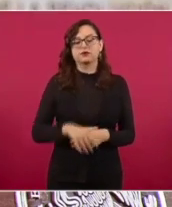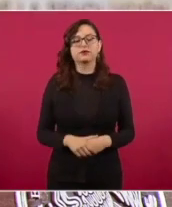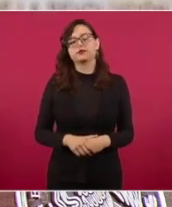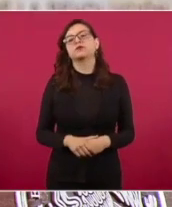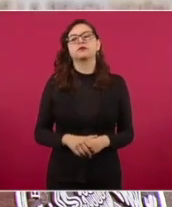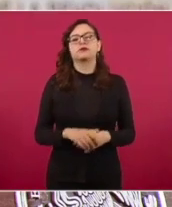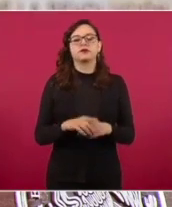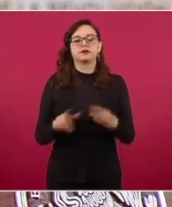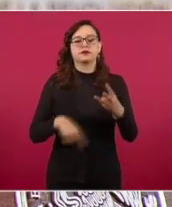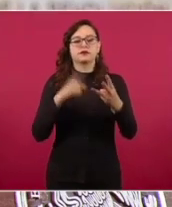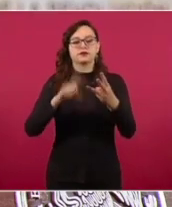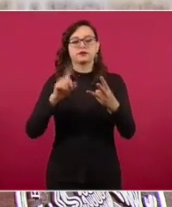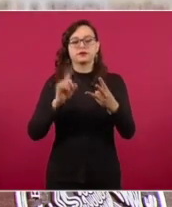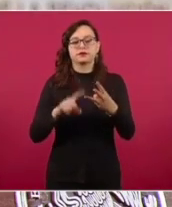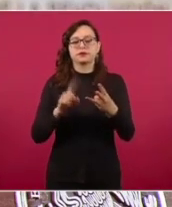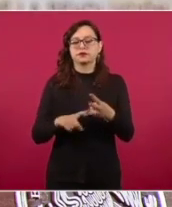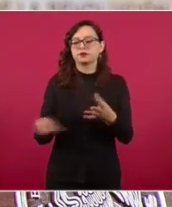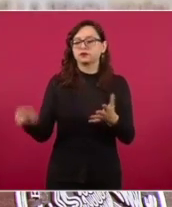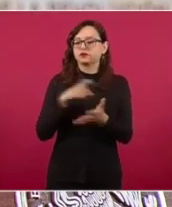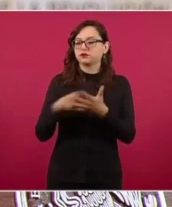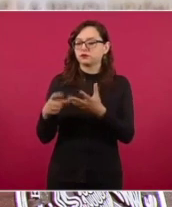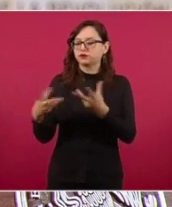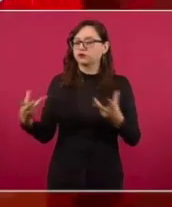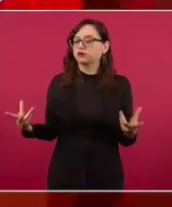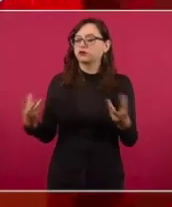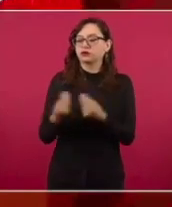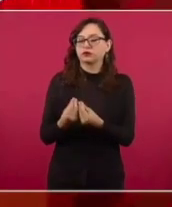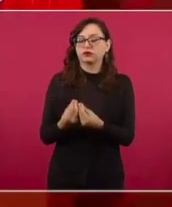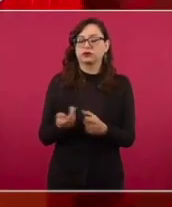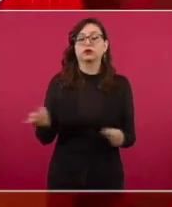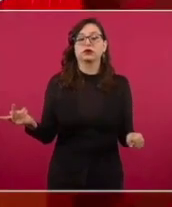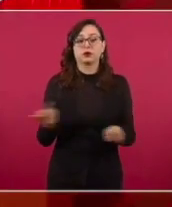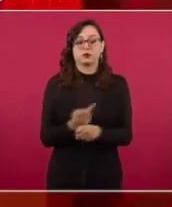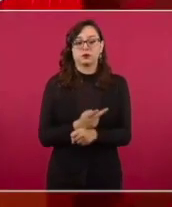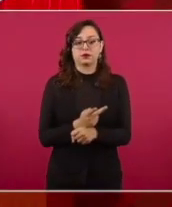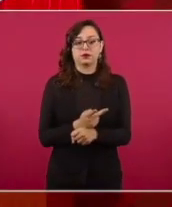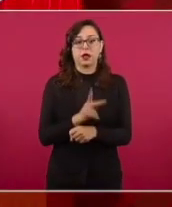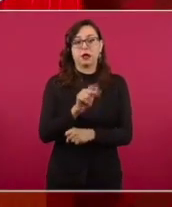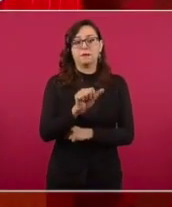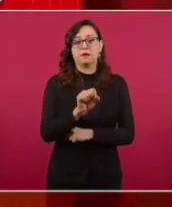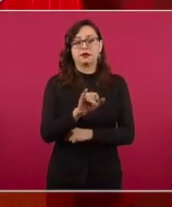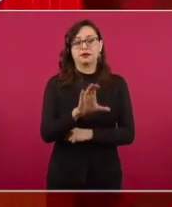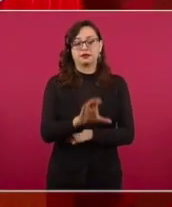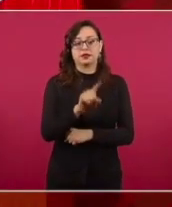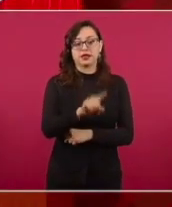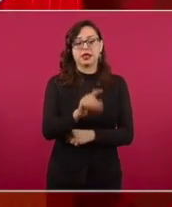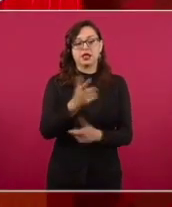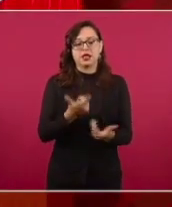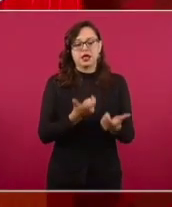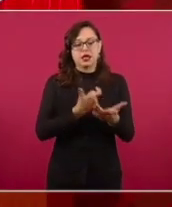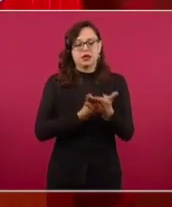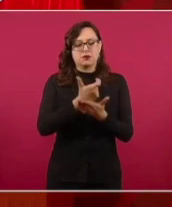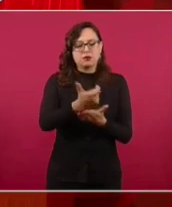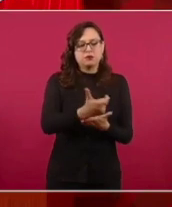compras consolidadas. Cuando en el PASIC se eliminó la tasa compensatoria para la adquisición de sulfato de amonio,